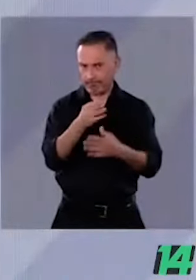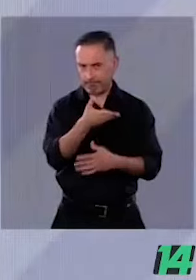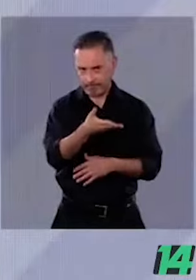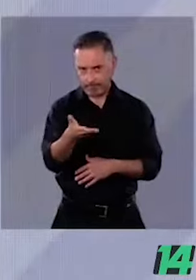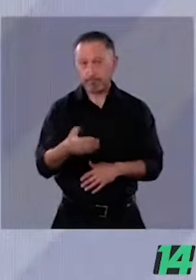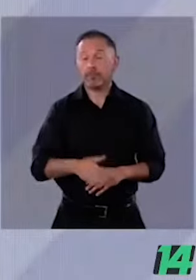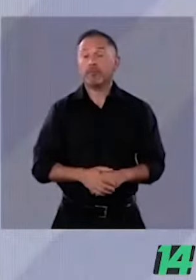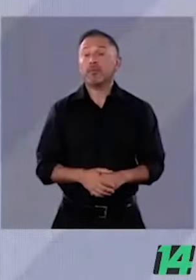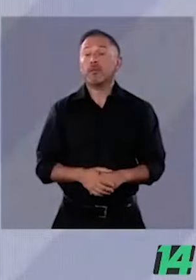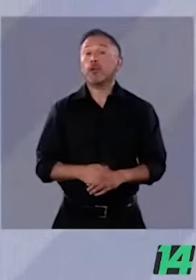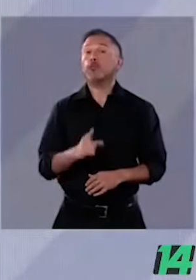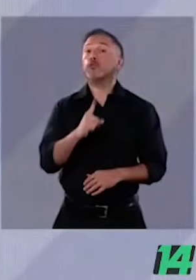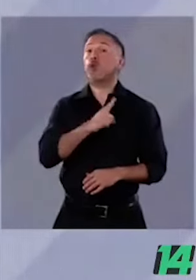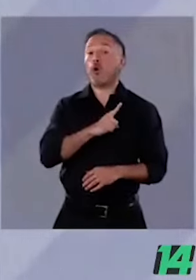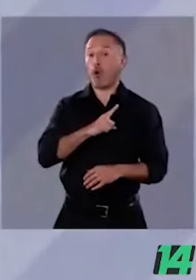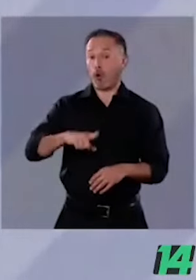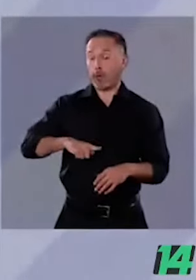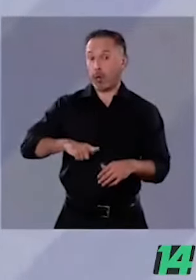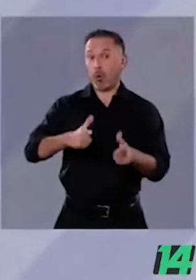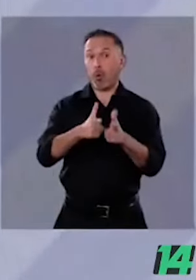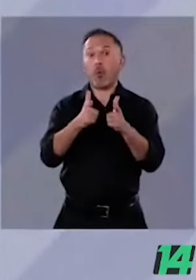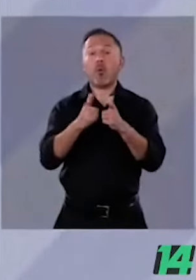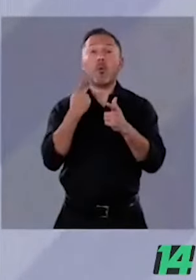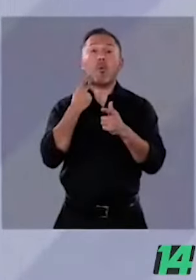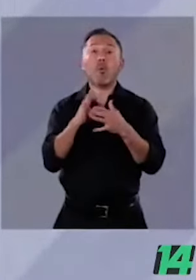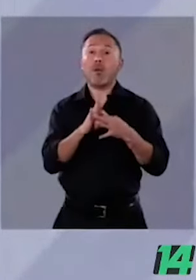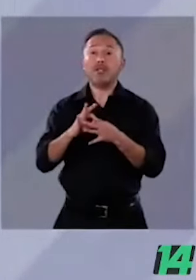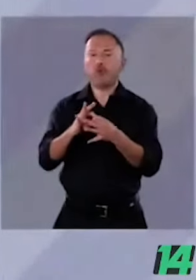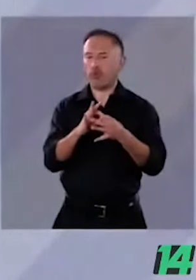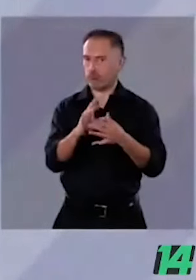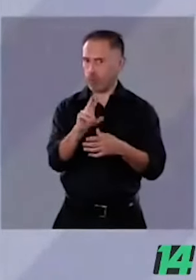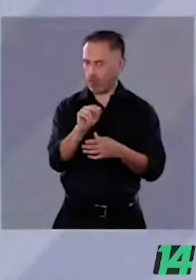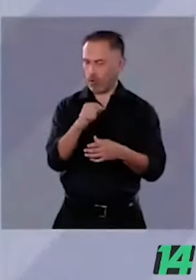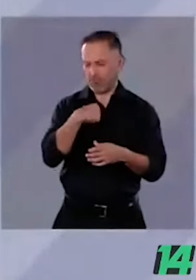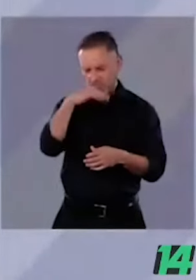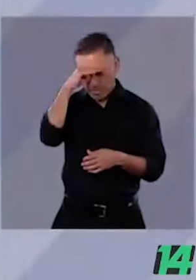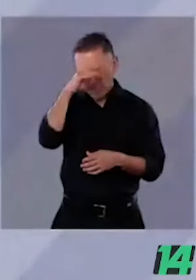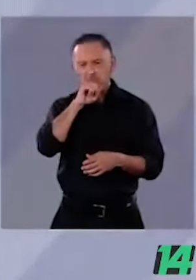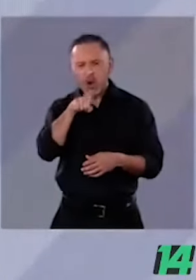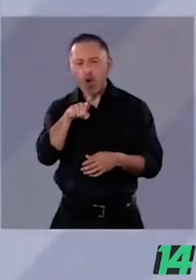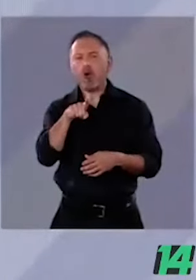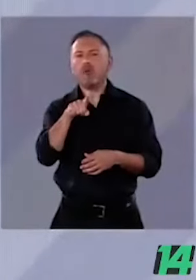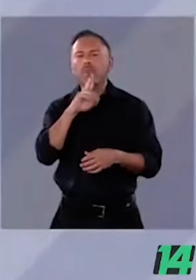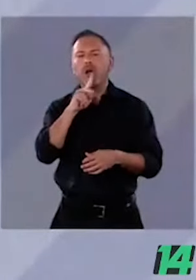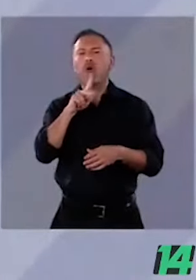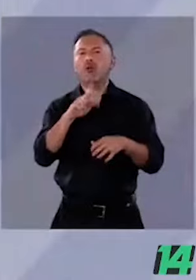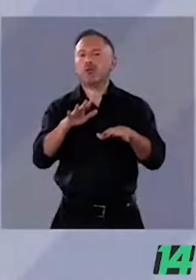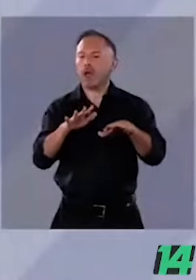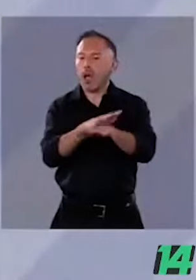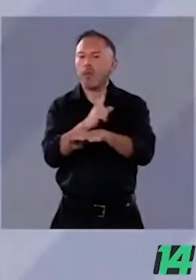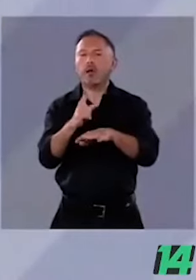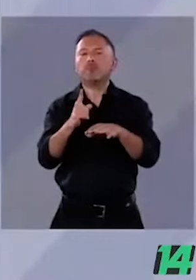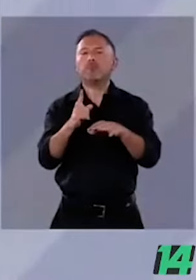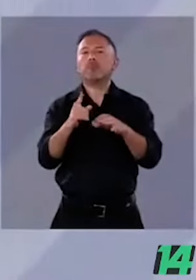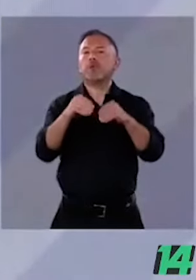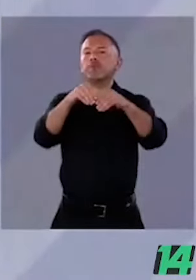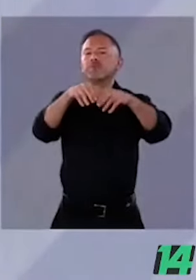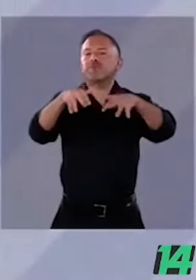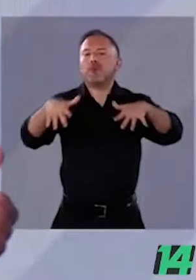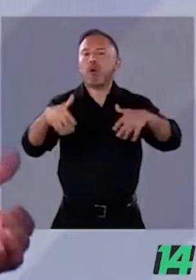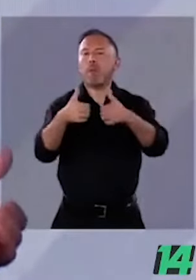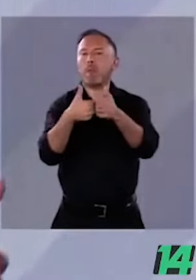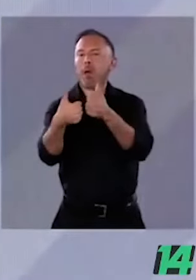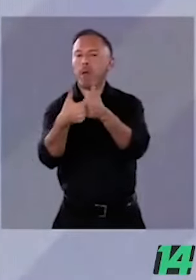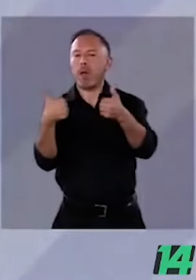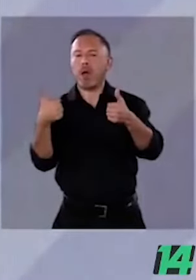de los gobiernos de coalición. Yo en general creo que es mejor un sistema parlamentario, que distribuye mejor el poder, que es más justo,